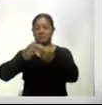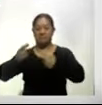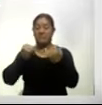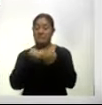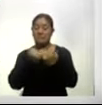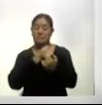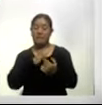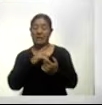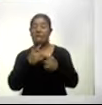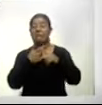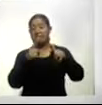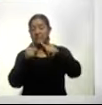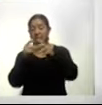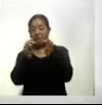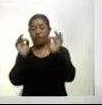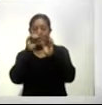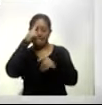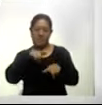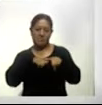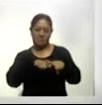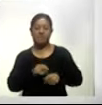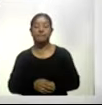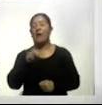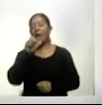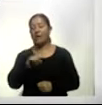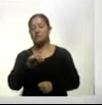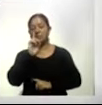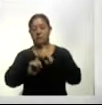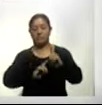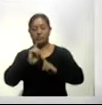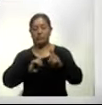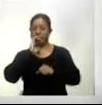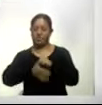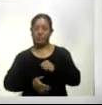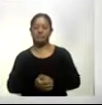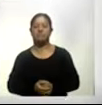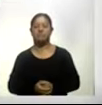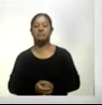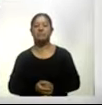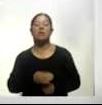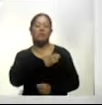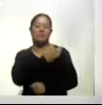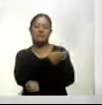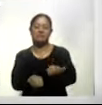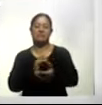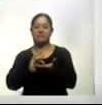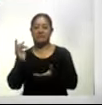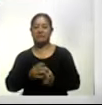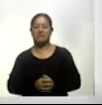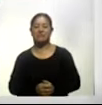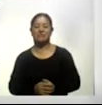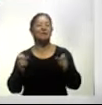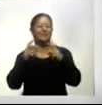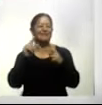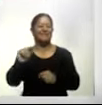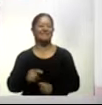de llevarlo a cabo Mario amigos del auditorio con esto culminamos el bloque deportivo muy buena tarde Giovanni buenas tardes gracias nos